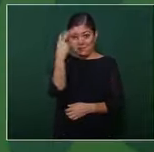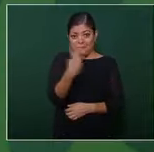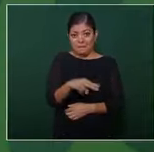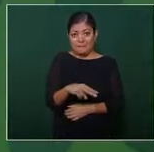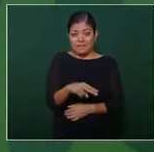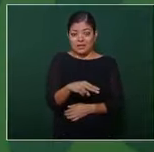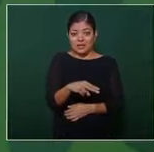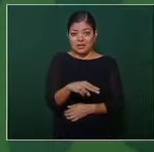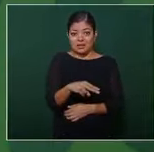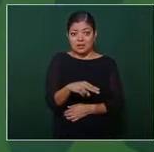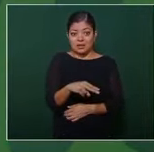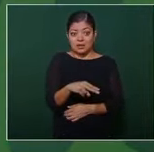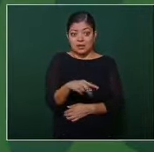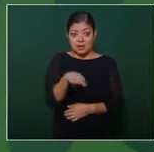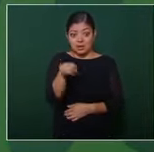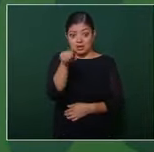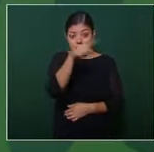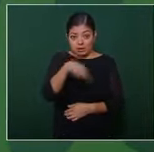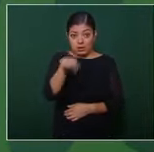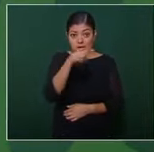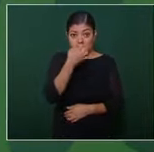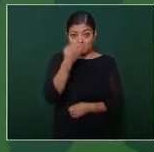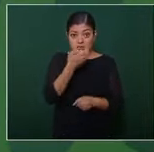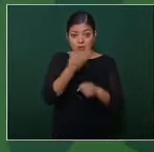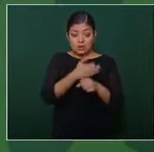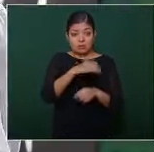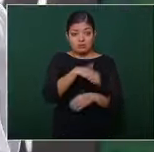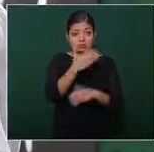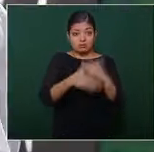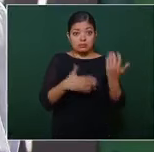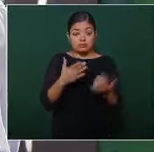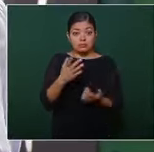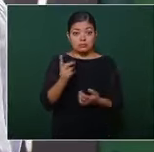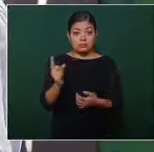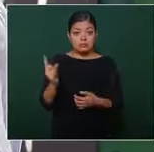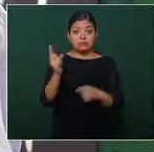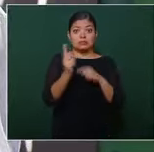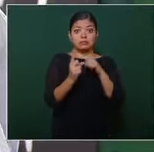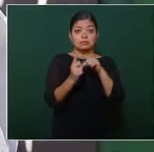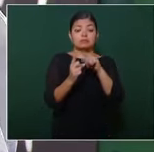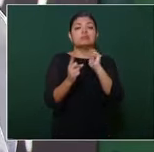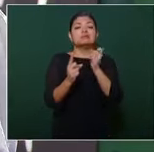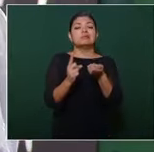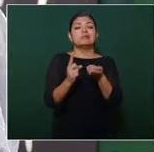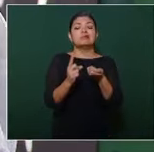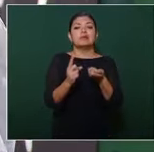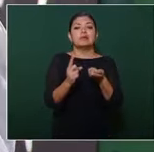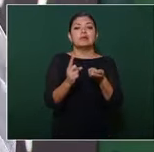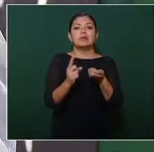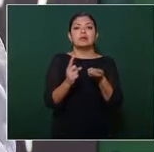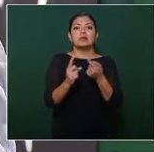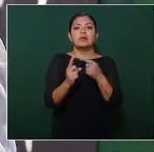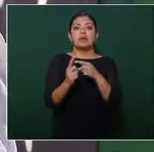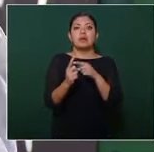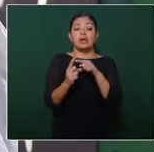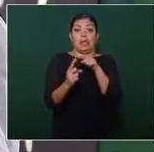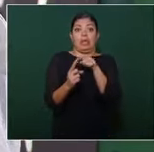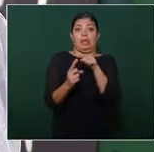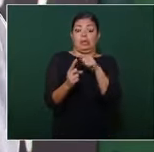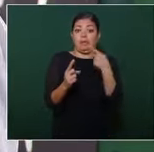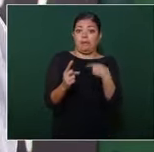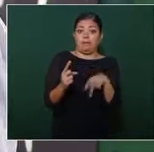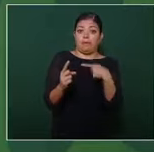y son los técnicos que defienden